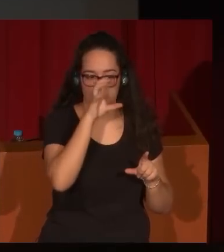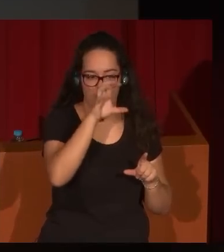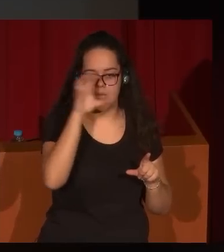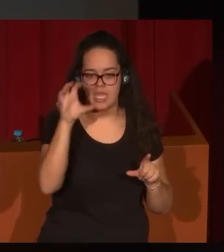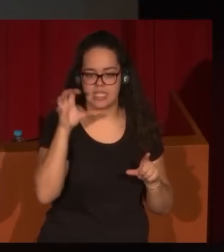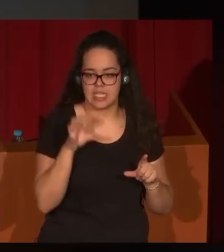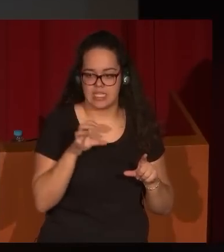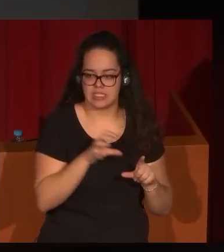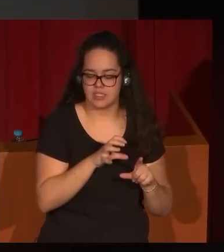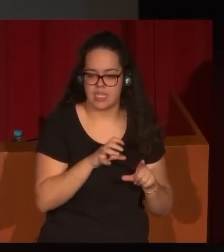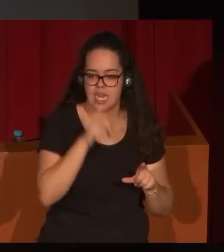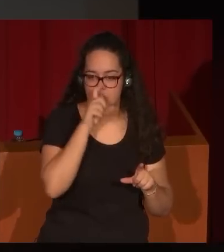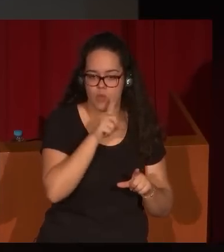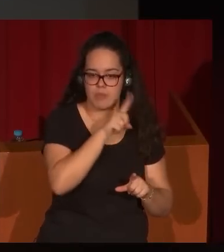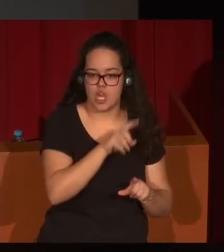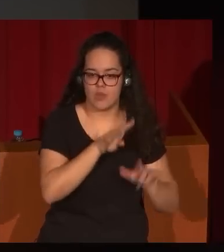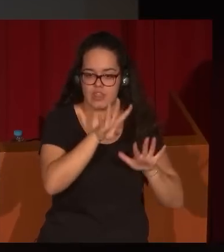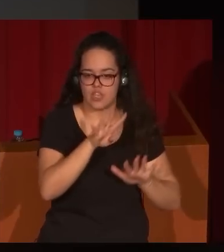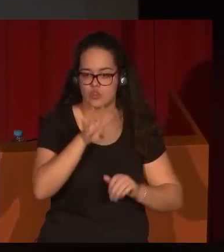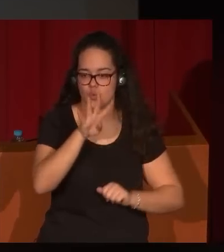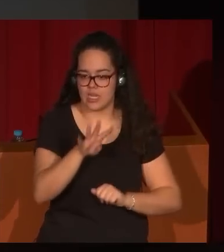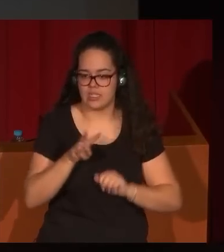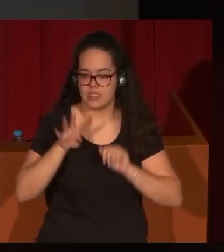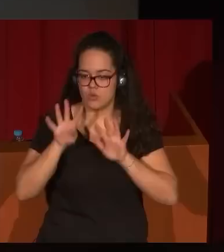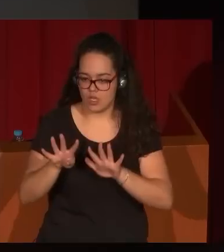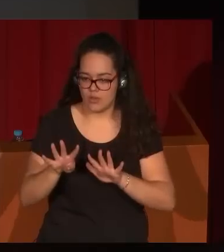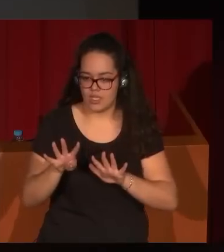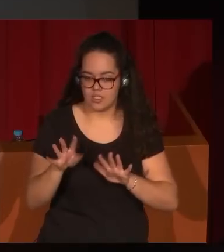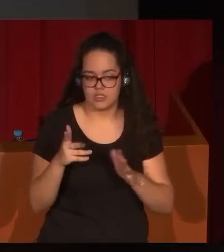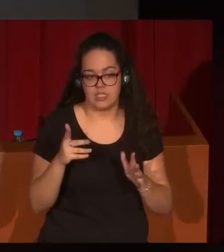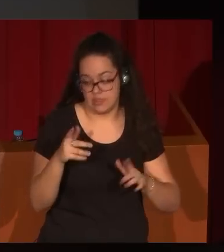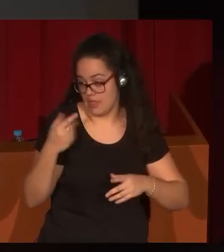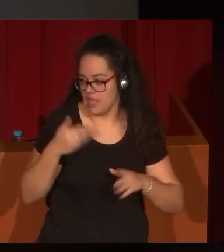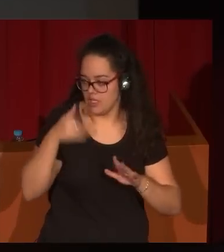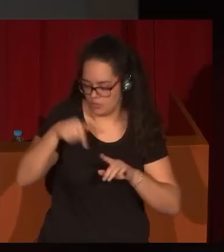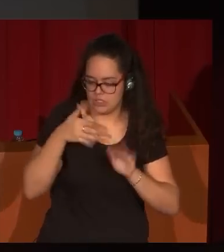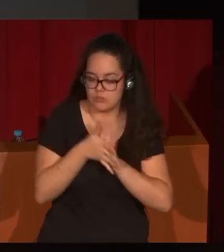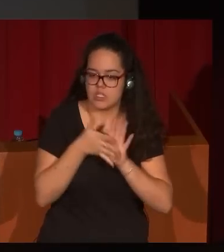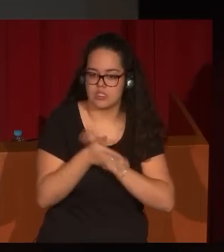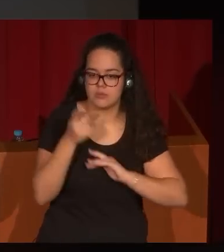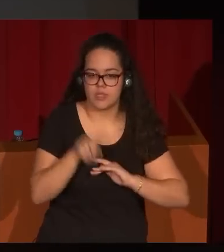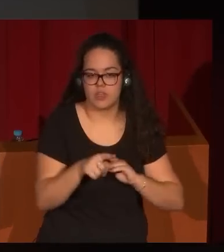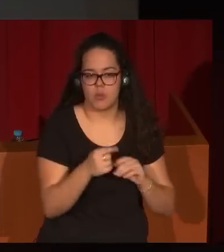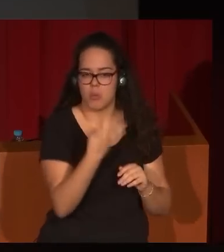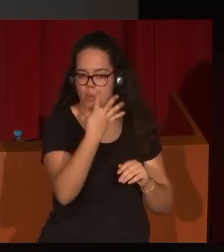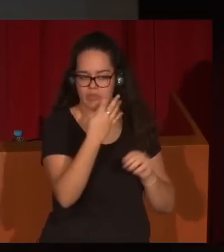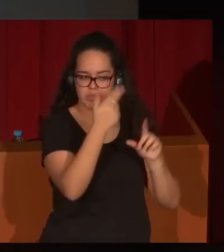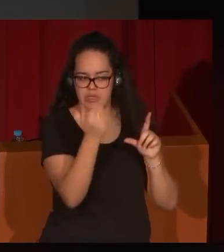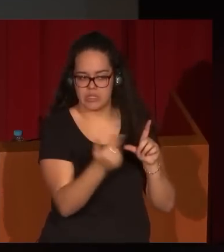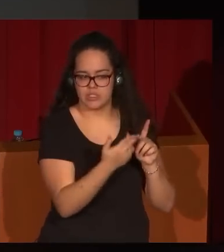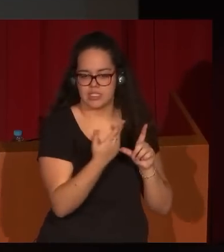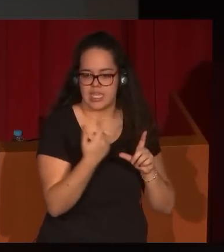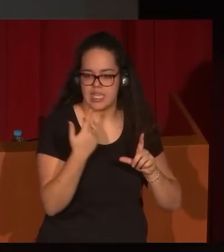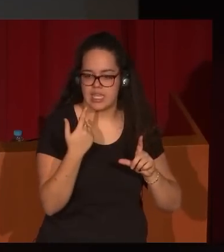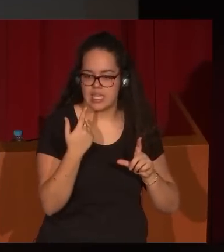1849, una corrida de toros, el episodio de revolución en Madrid, son obras que veremos, cuatro lienzos de géneros y el teatro